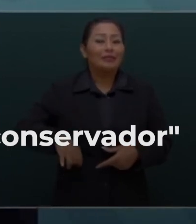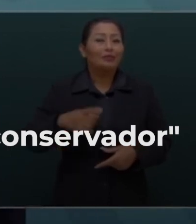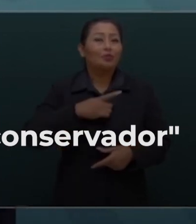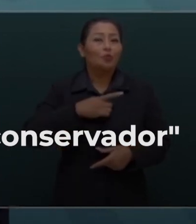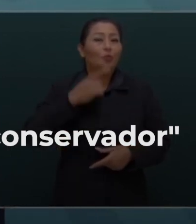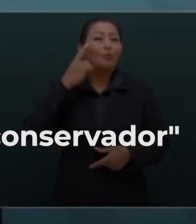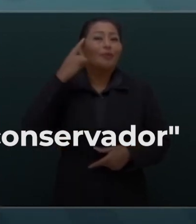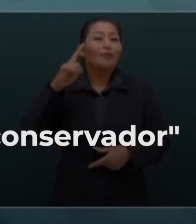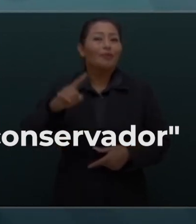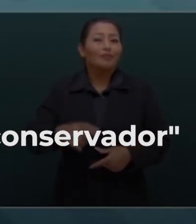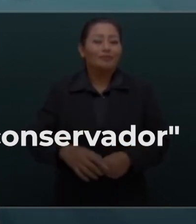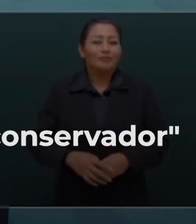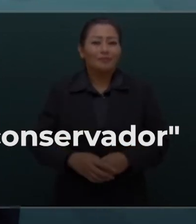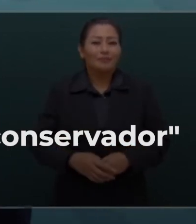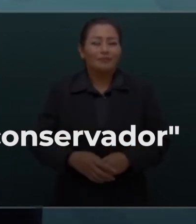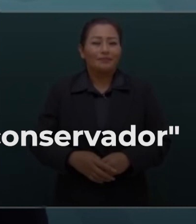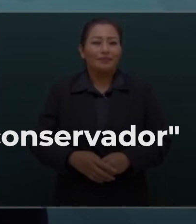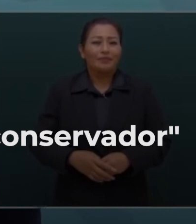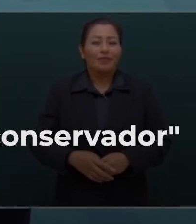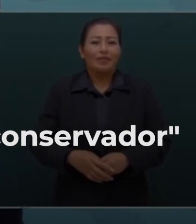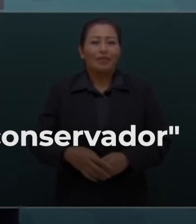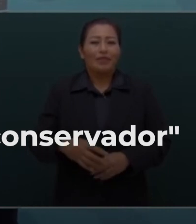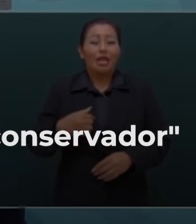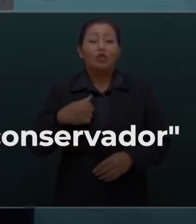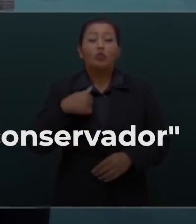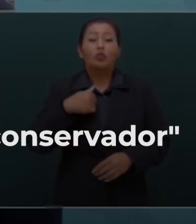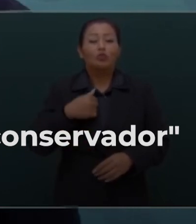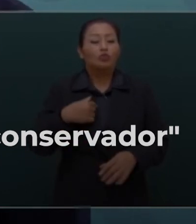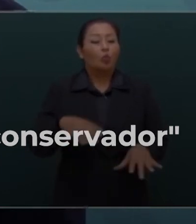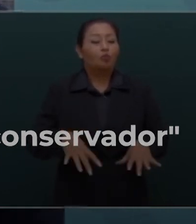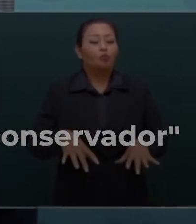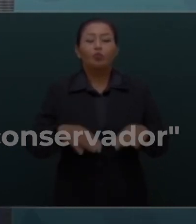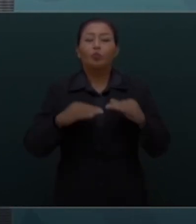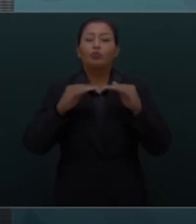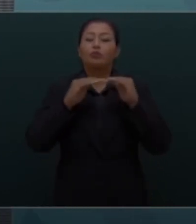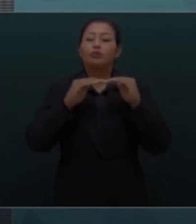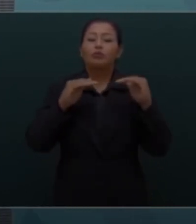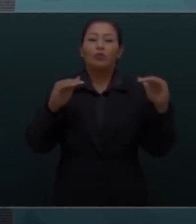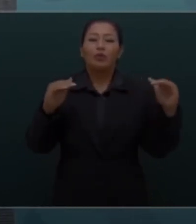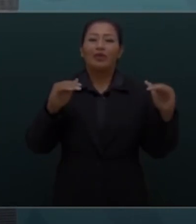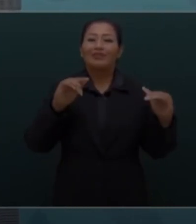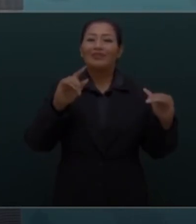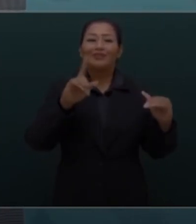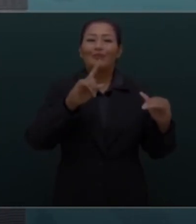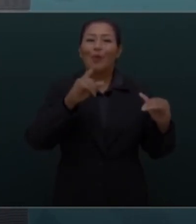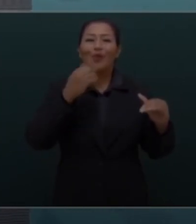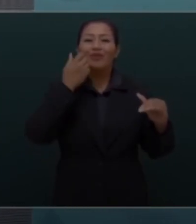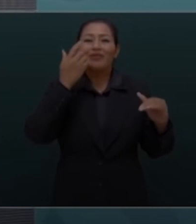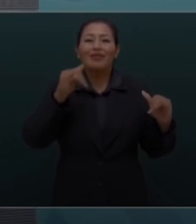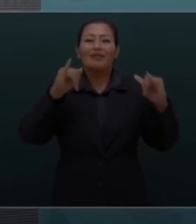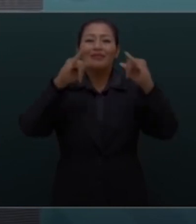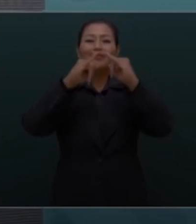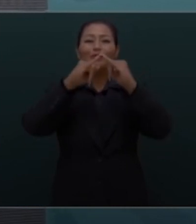en demostrar de que somos iguales, sino en socavar las instituciones,